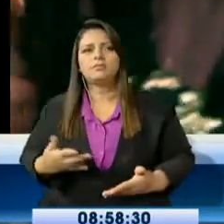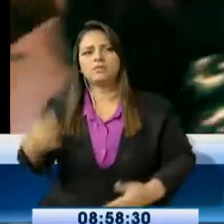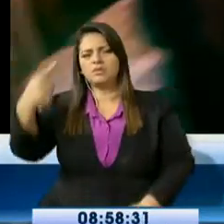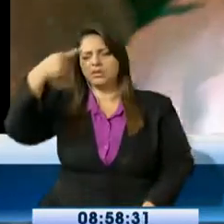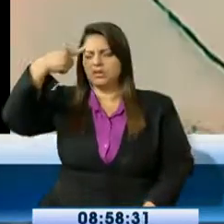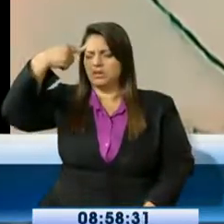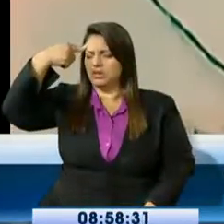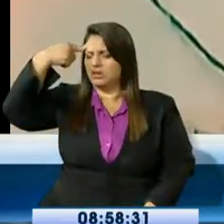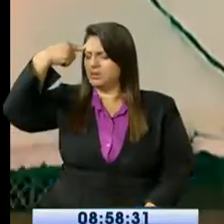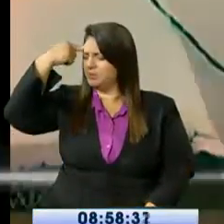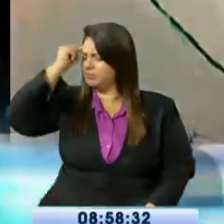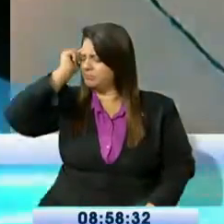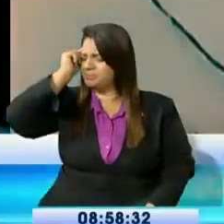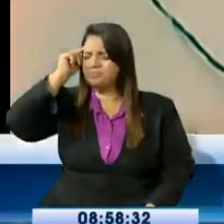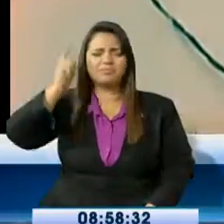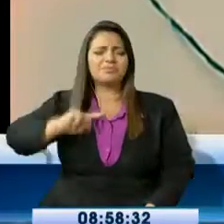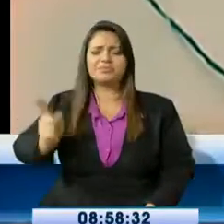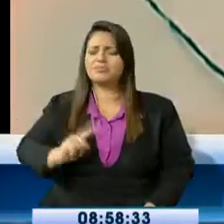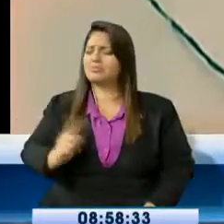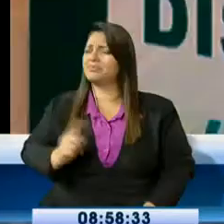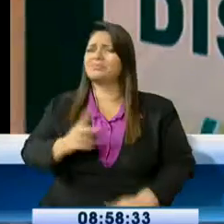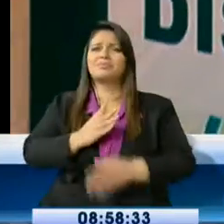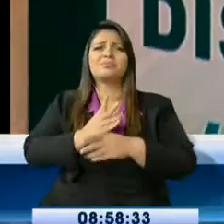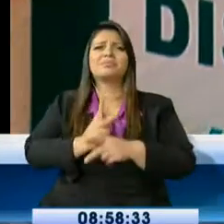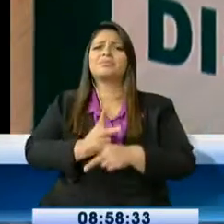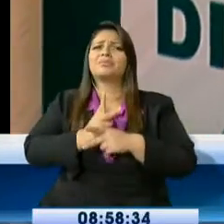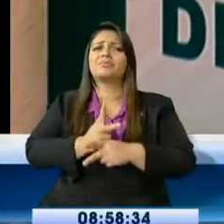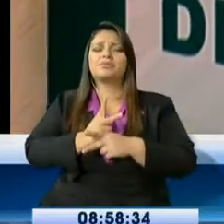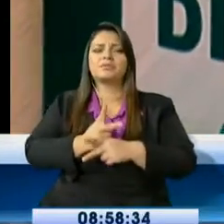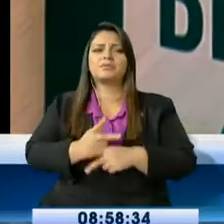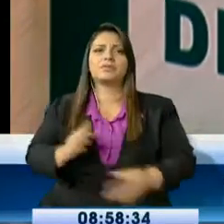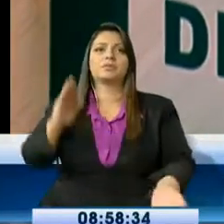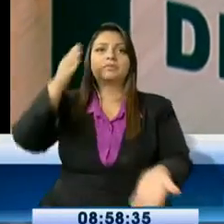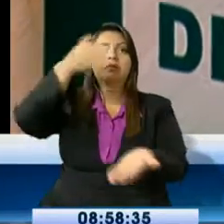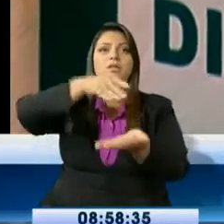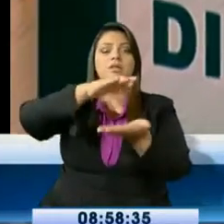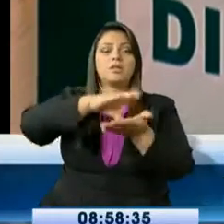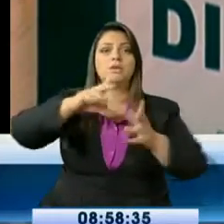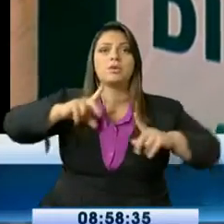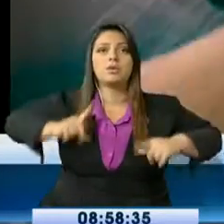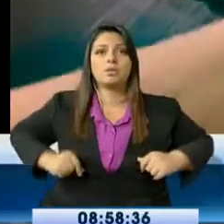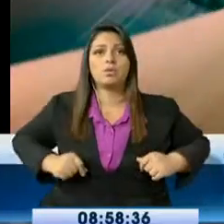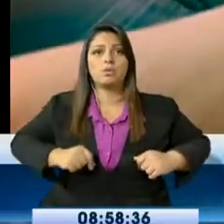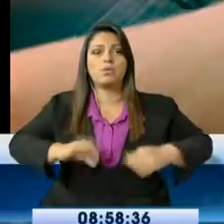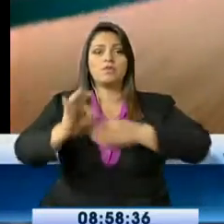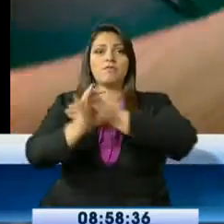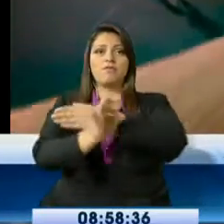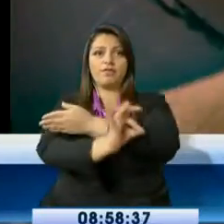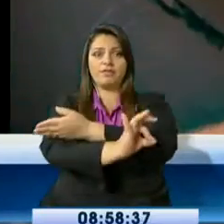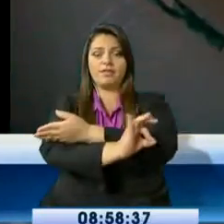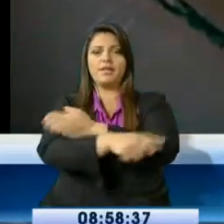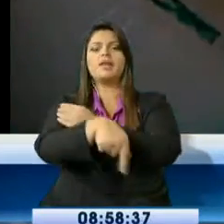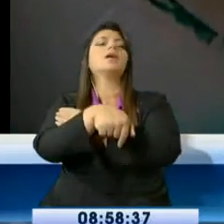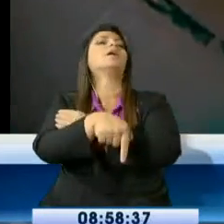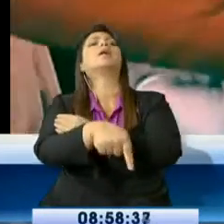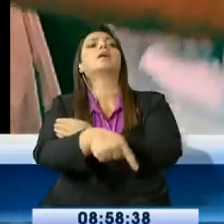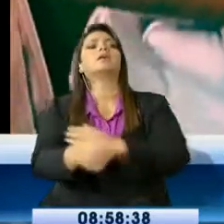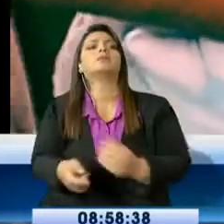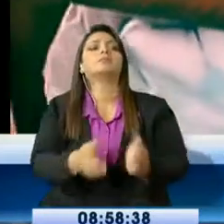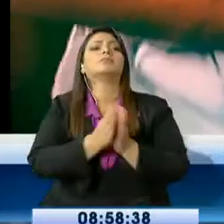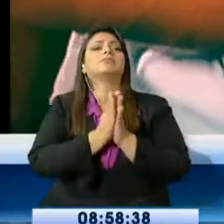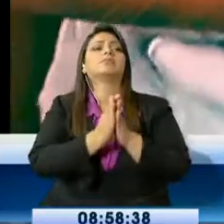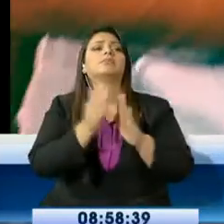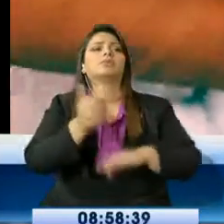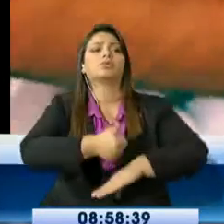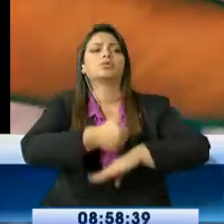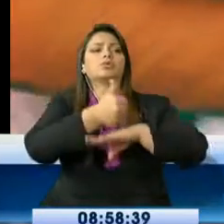pedí ayuda. En el centro de salud del Fortín recibió ese apoyo. Indica que desde ese momento no volvió a recaer. Hoy ya tiene